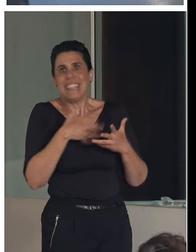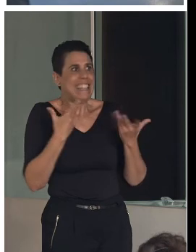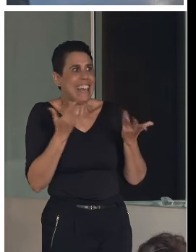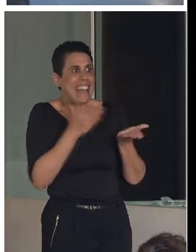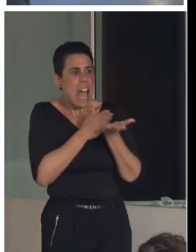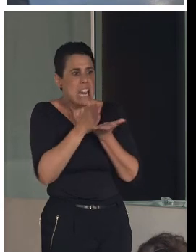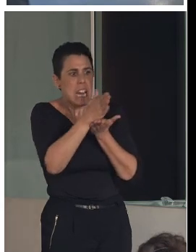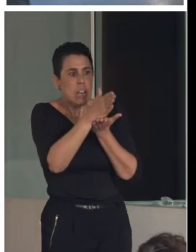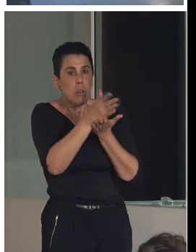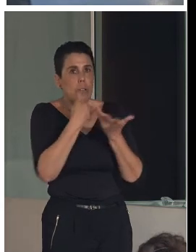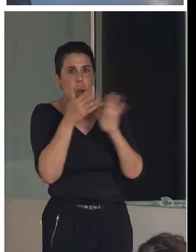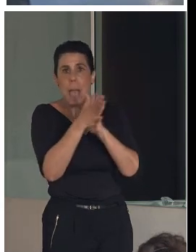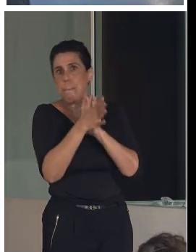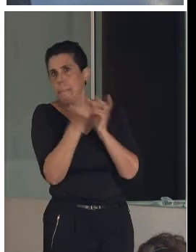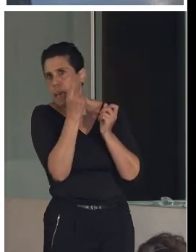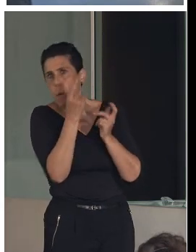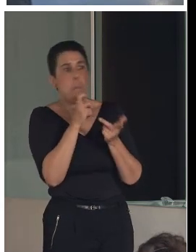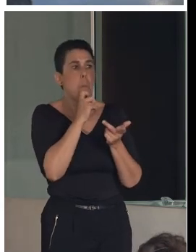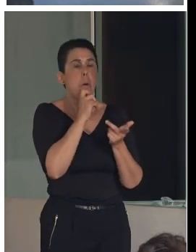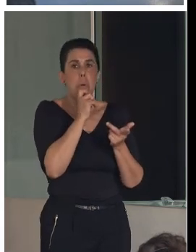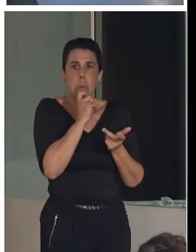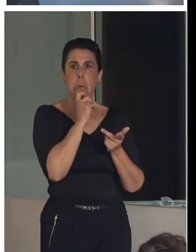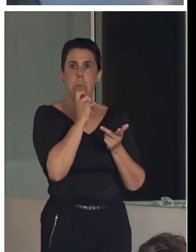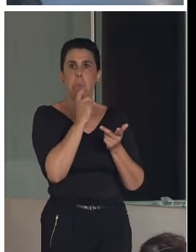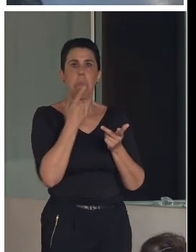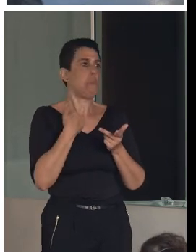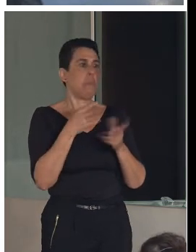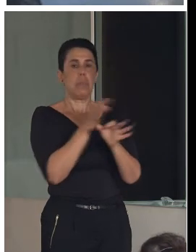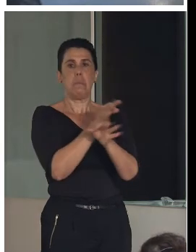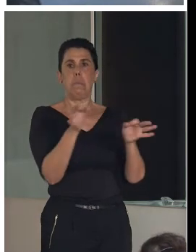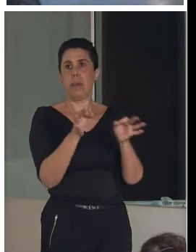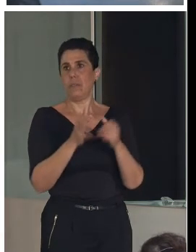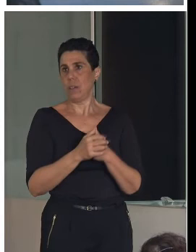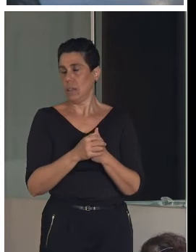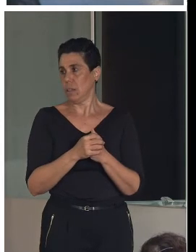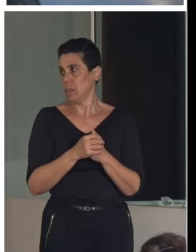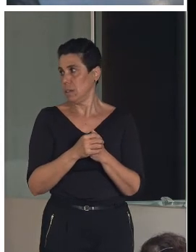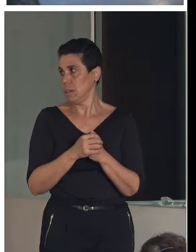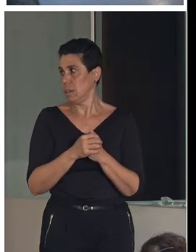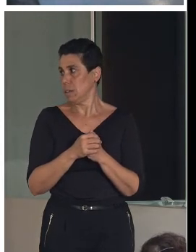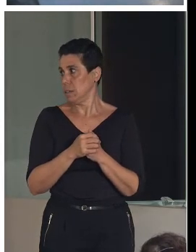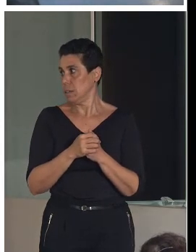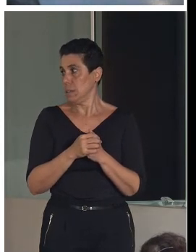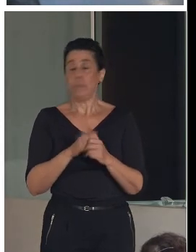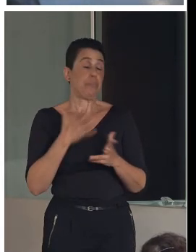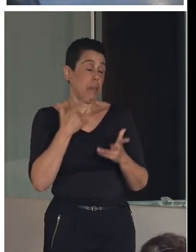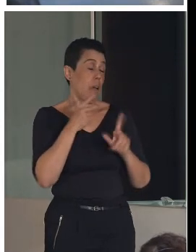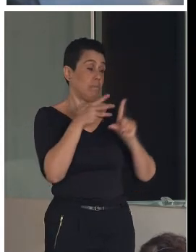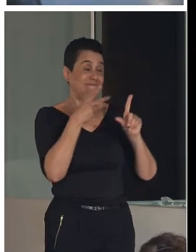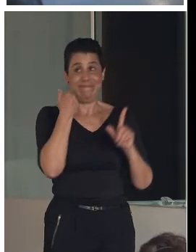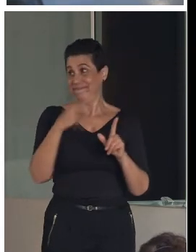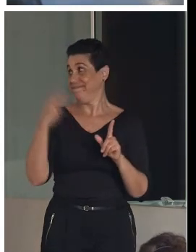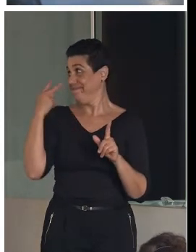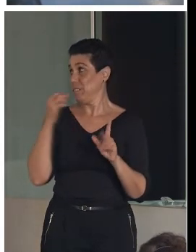recorrido, en qué consistía y demás, dijo, perfecto. Y, bueno, no os puedo enseñar, si os podéis meter, si os metéis en la página